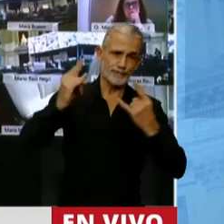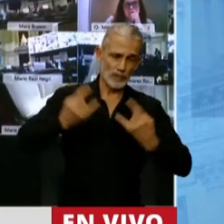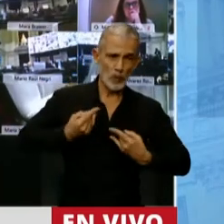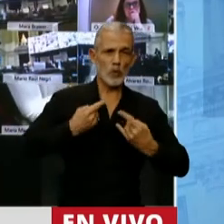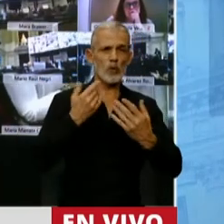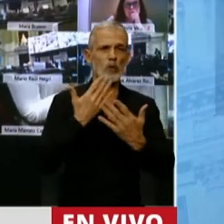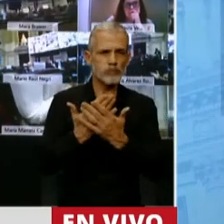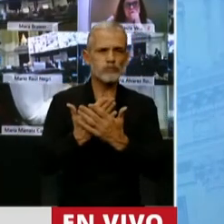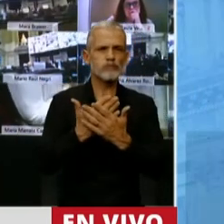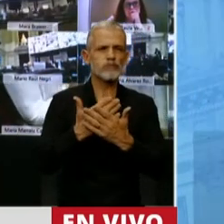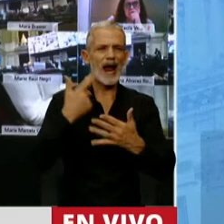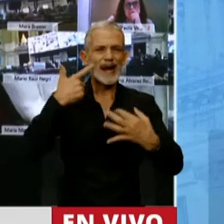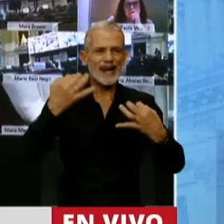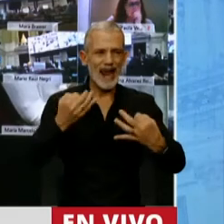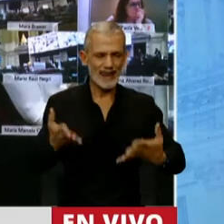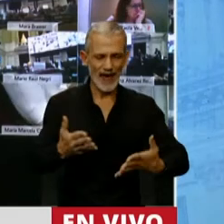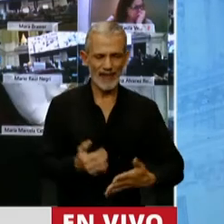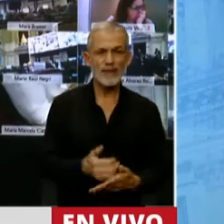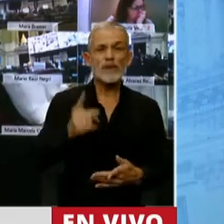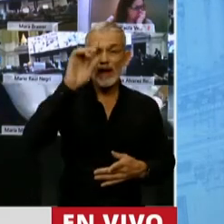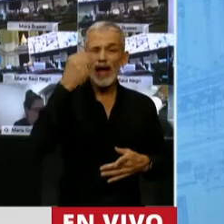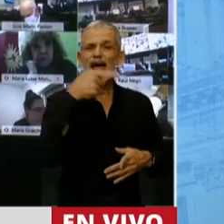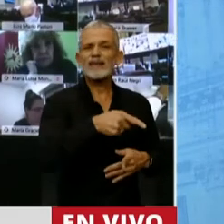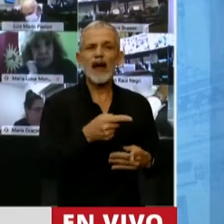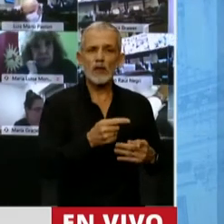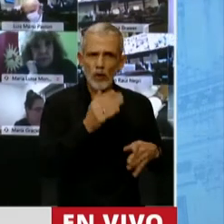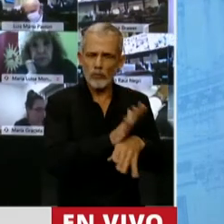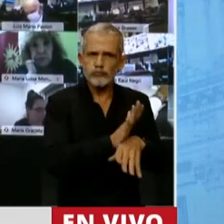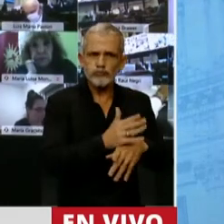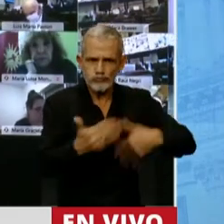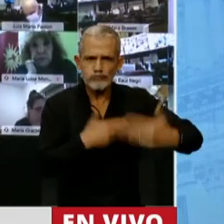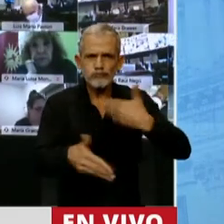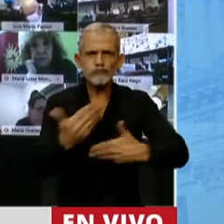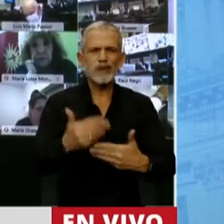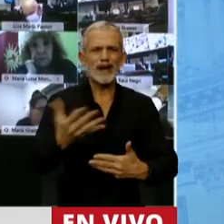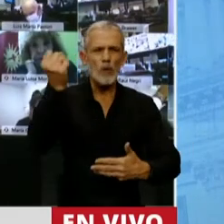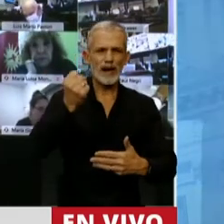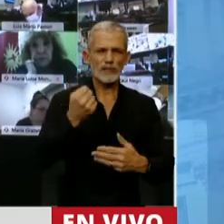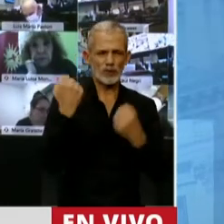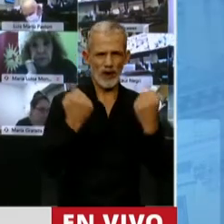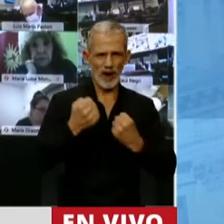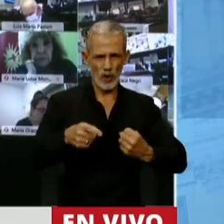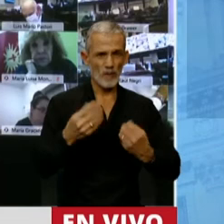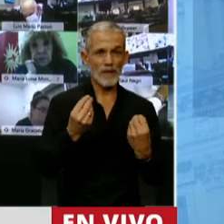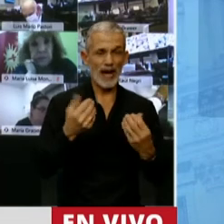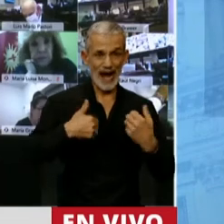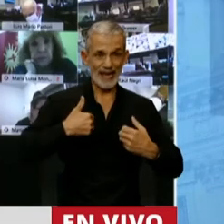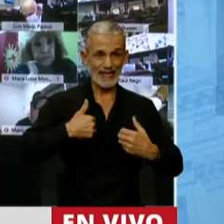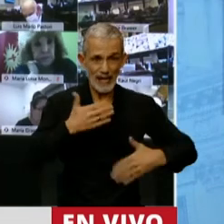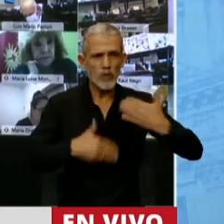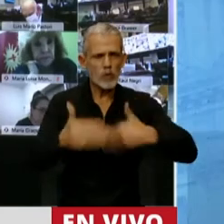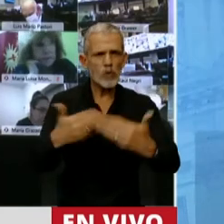enfrentar la realidad, poner al Estado como motor de la recuperación económica para poner en marcha la Argentina